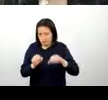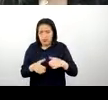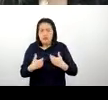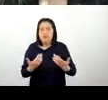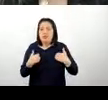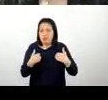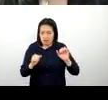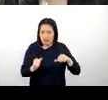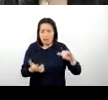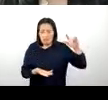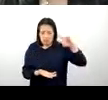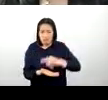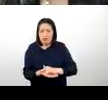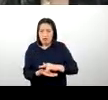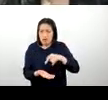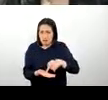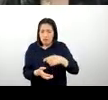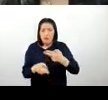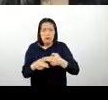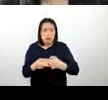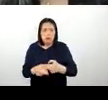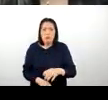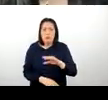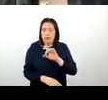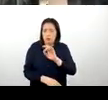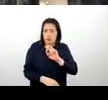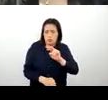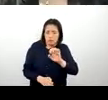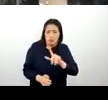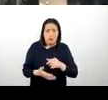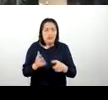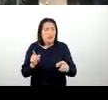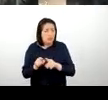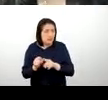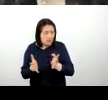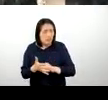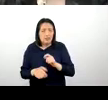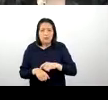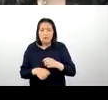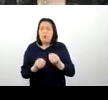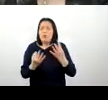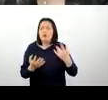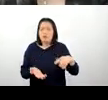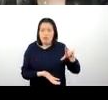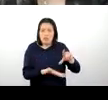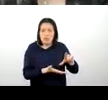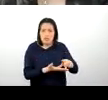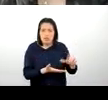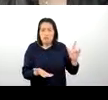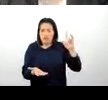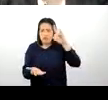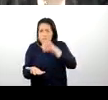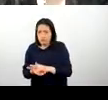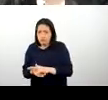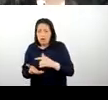con el aeropuerto del coronel de la FAP, Alberto Mendivi, y que generalmente el tiempo de vuelo desde la capital hacia la región